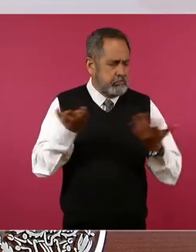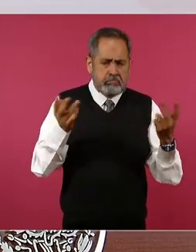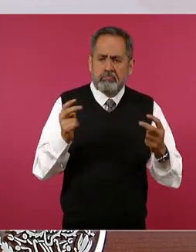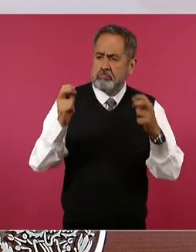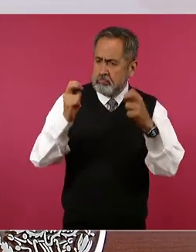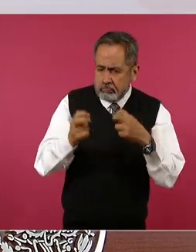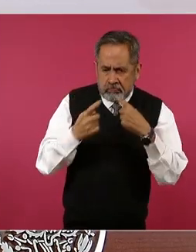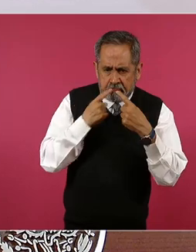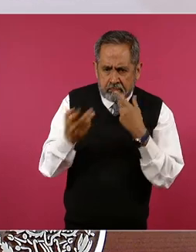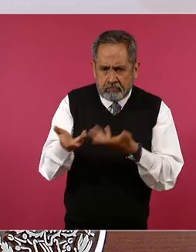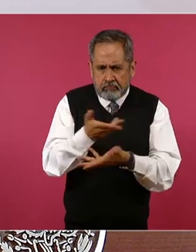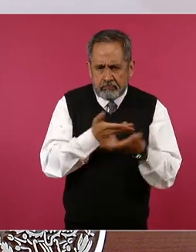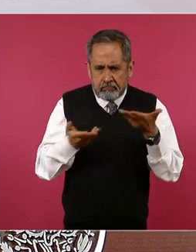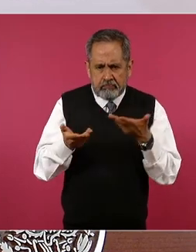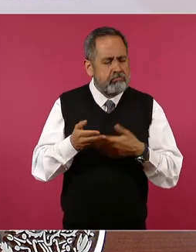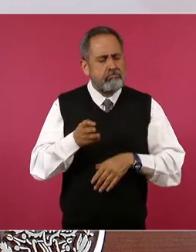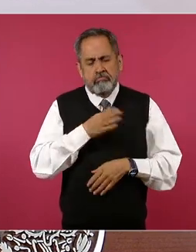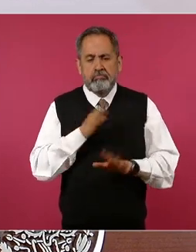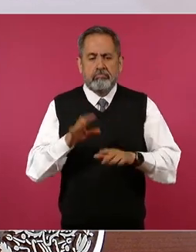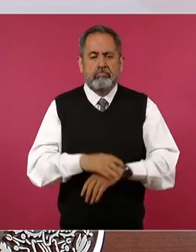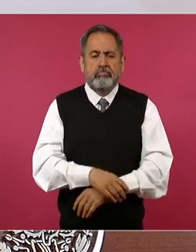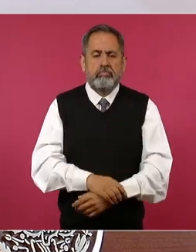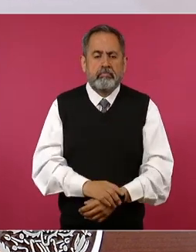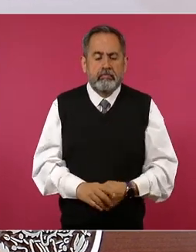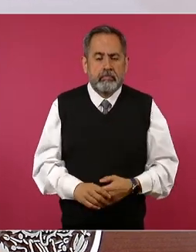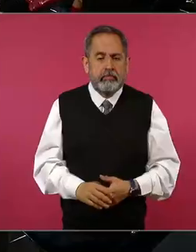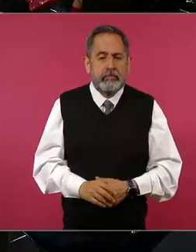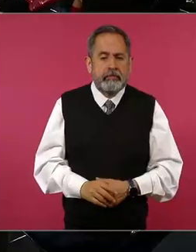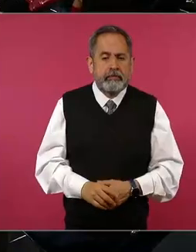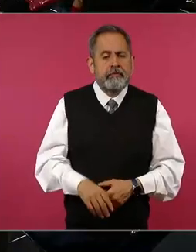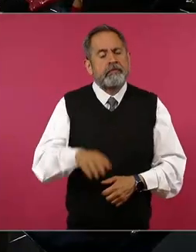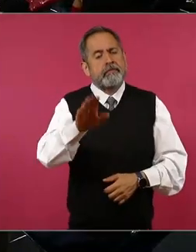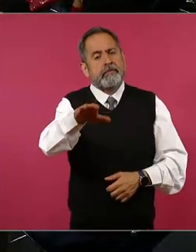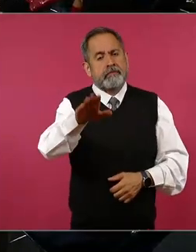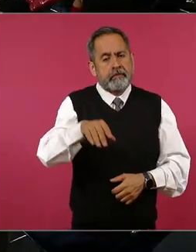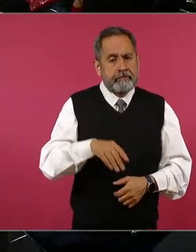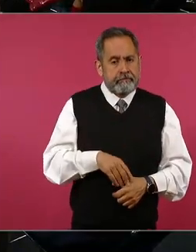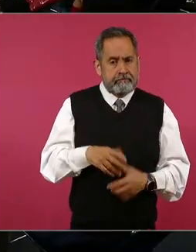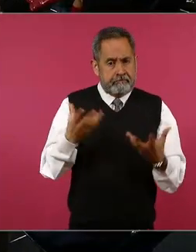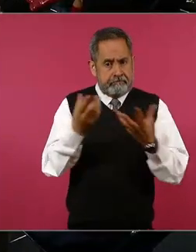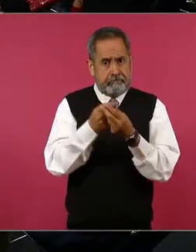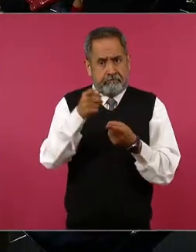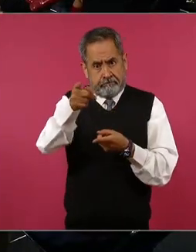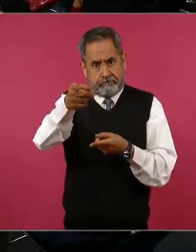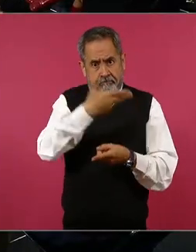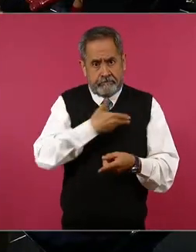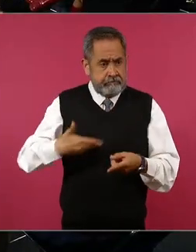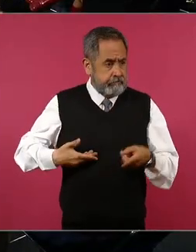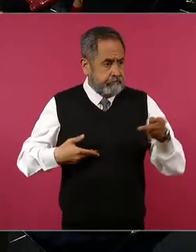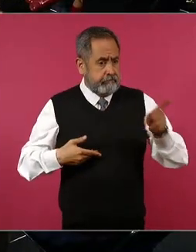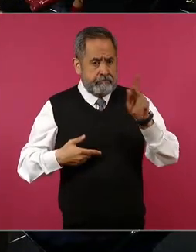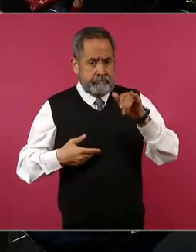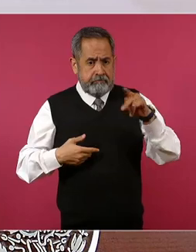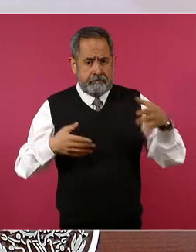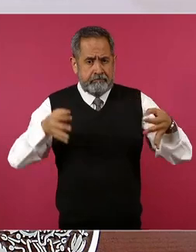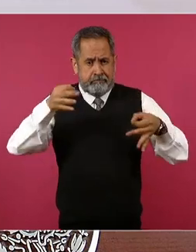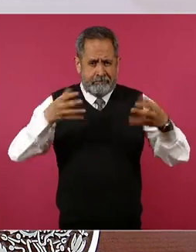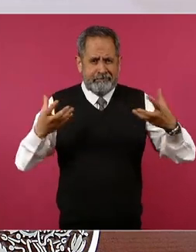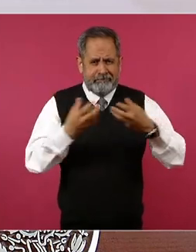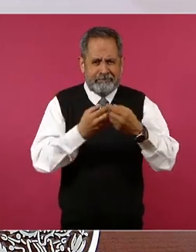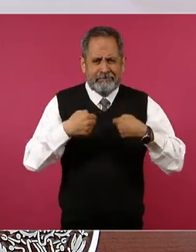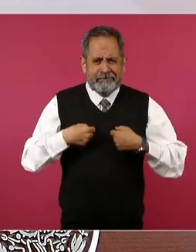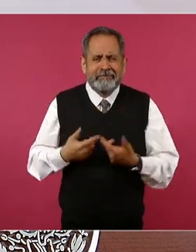produciendo. ¿Entonces se descartaría una reunión con la ministra presidenta? Yo no